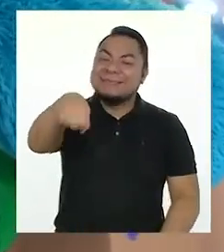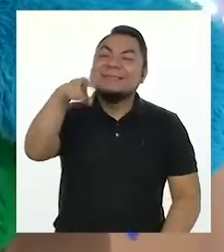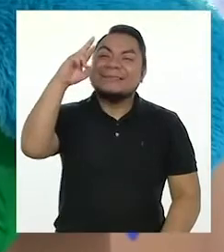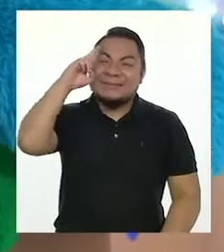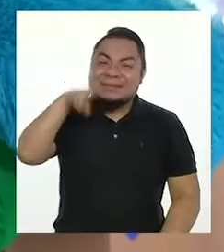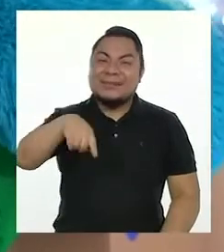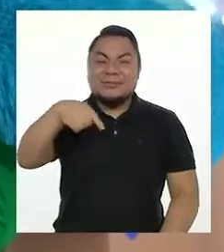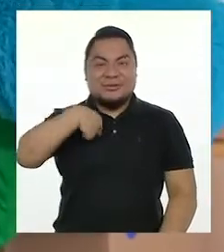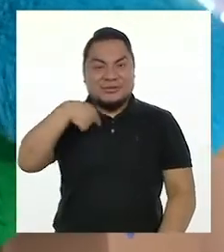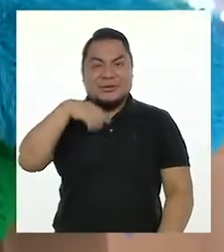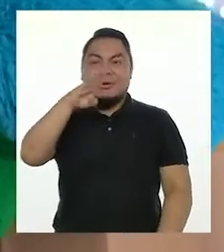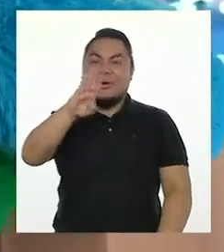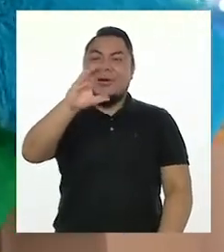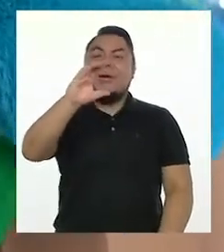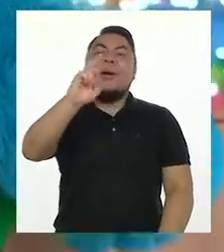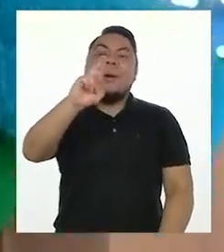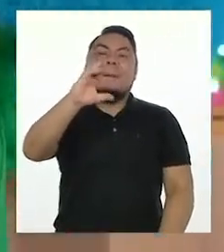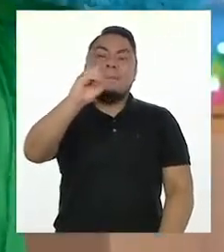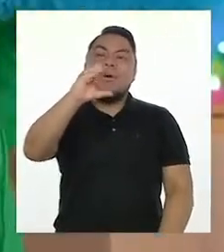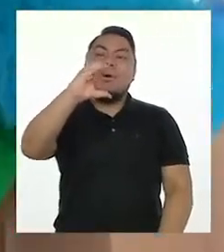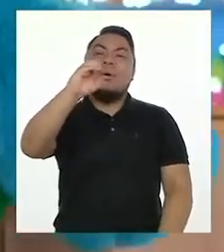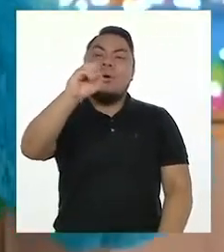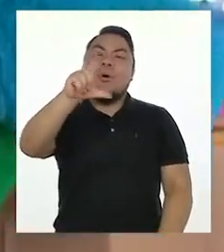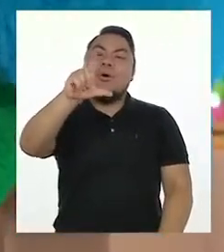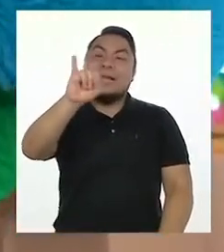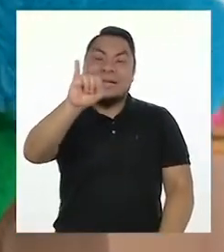un brócoli. Este te costó un poco más.